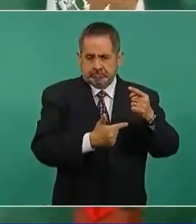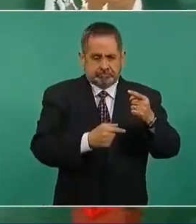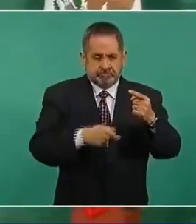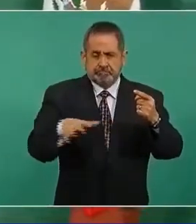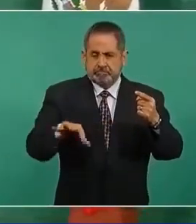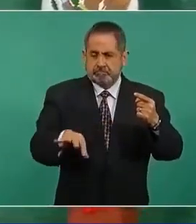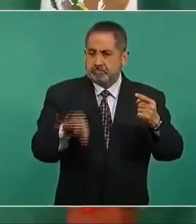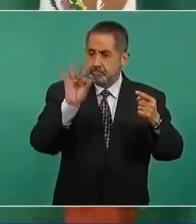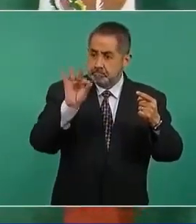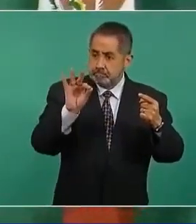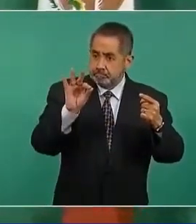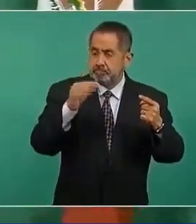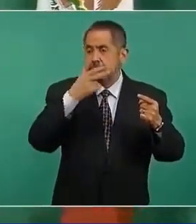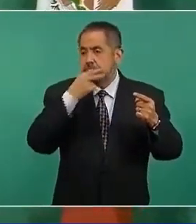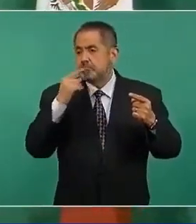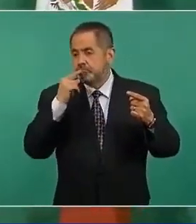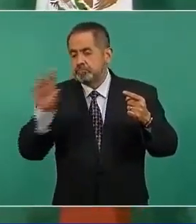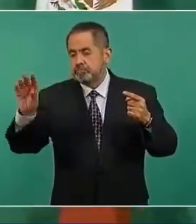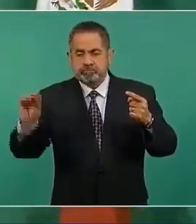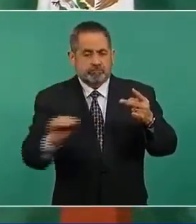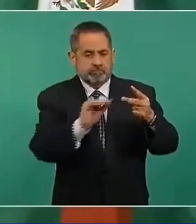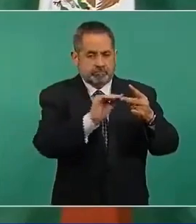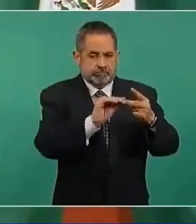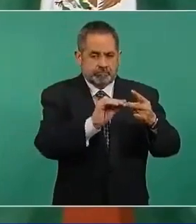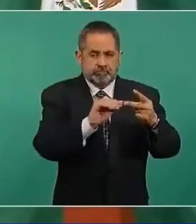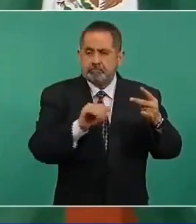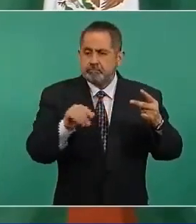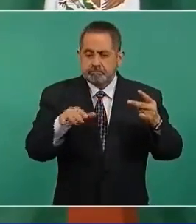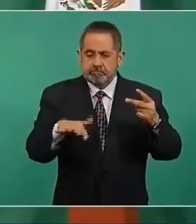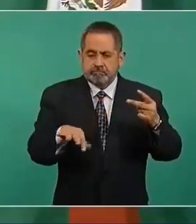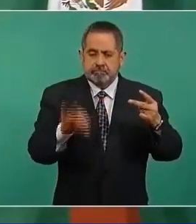tiene que ser mujer y hombre, hombre y mujer, ahí va.